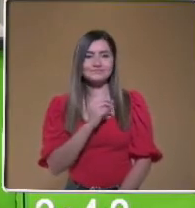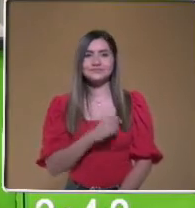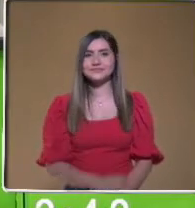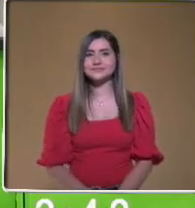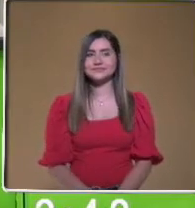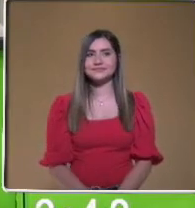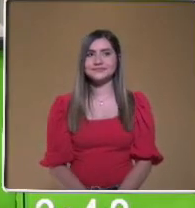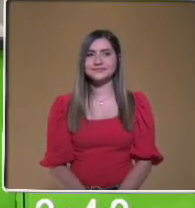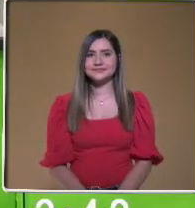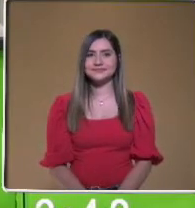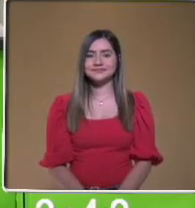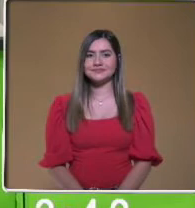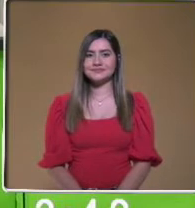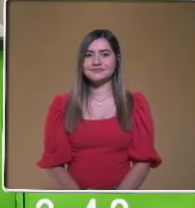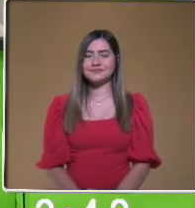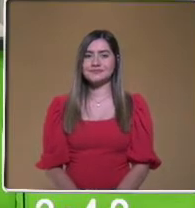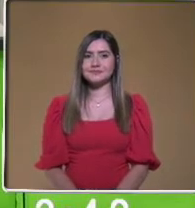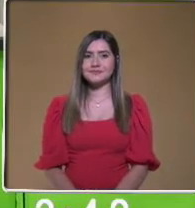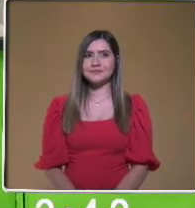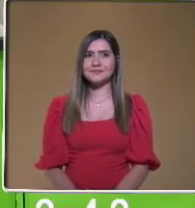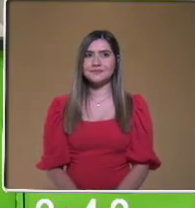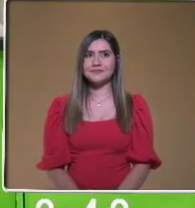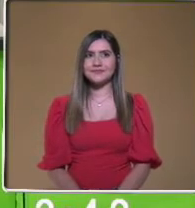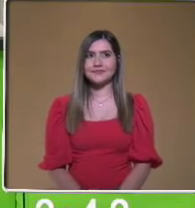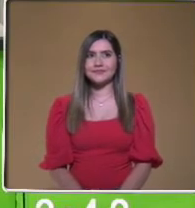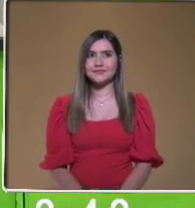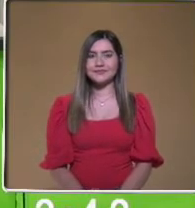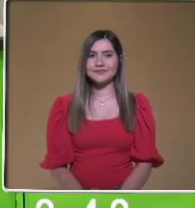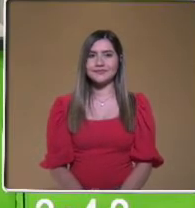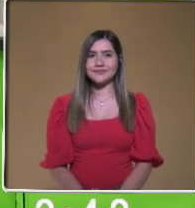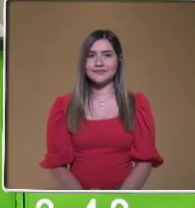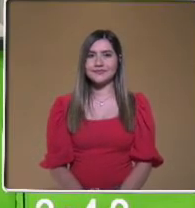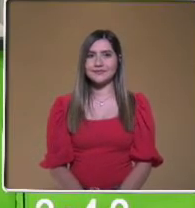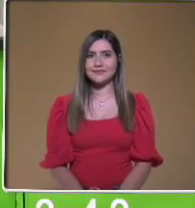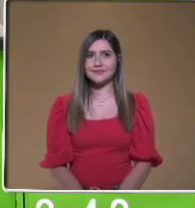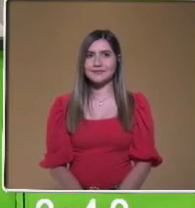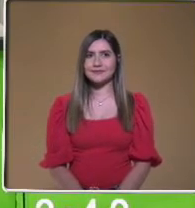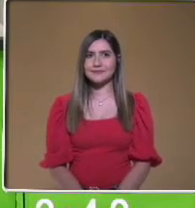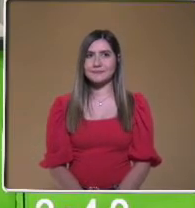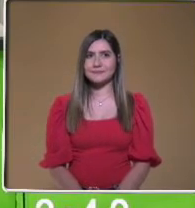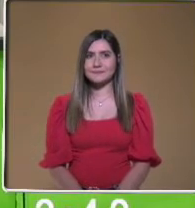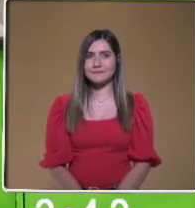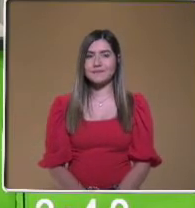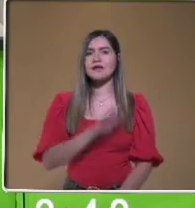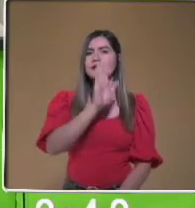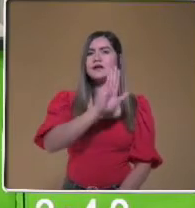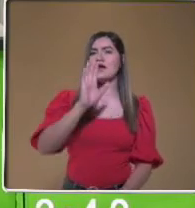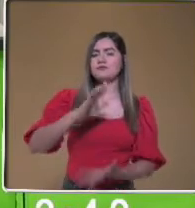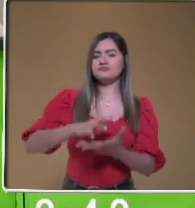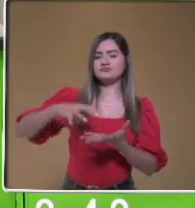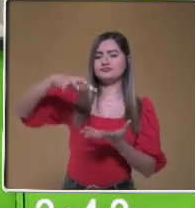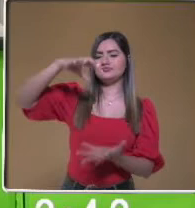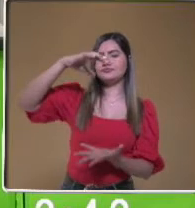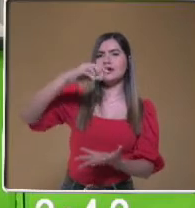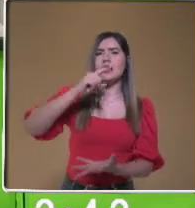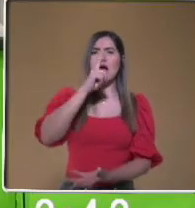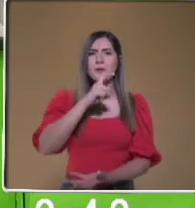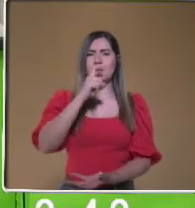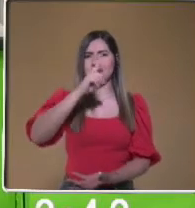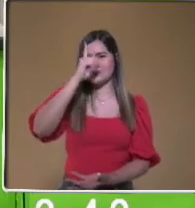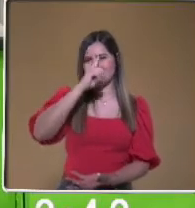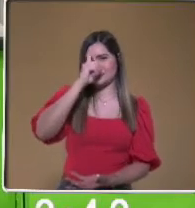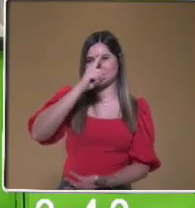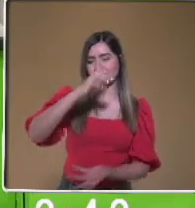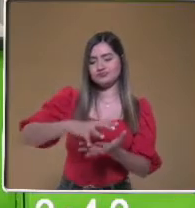organismo el exceso del consumo orgánico. Por lo tanto, aquí regresamos al consumo del agua, que es el más recomendable, siempre y cuando no